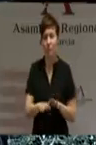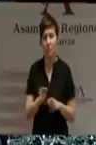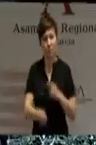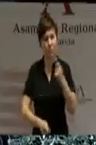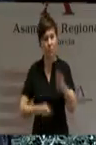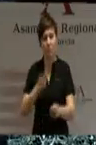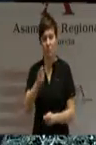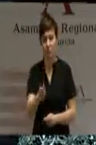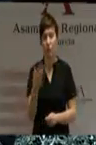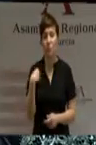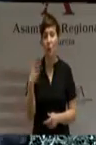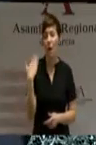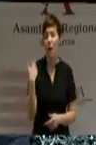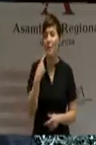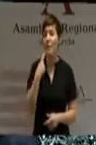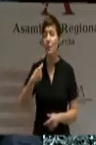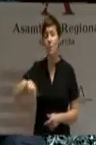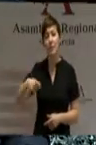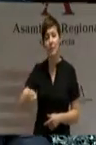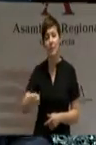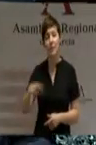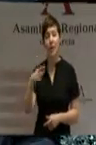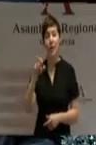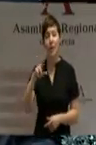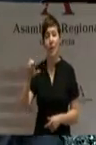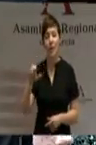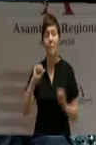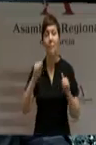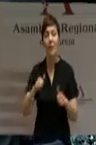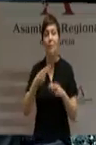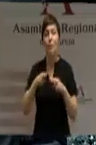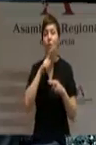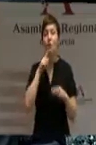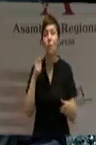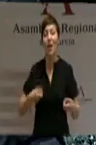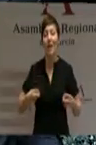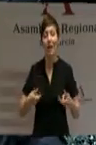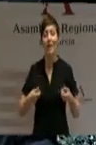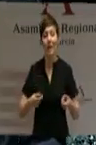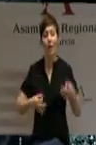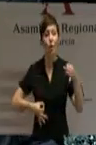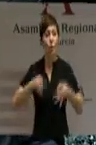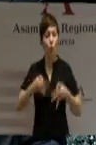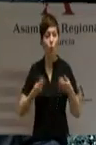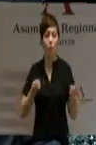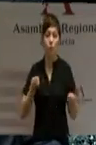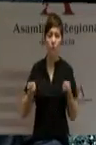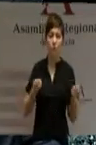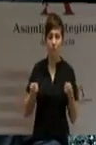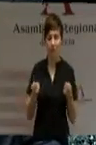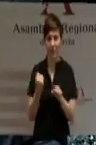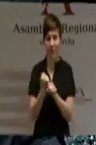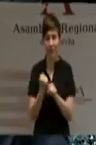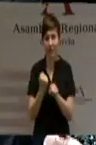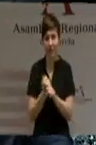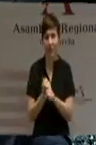como dijo ayer Alberto Garres, desde la austeridad. Ahora es el momento de gastar poco y trabajar mucho. Es